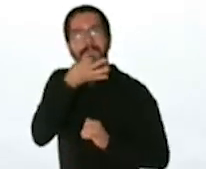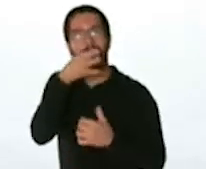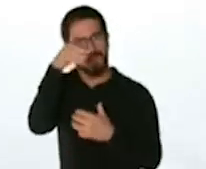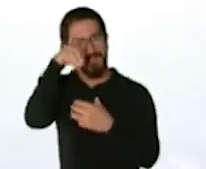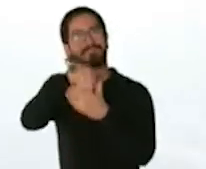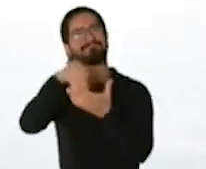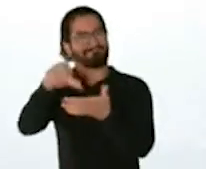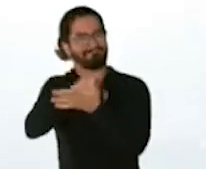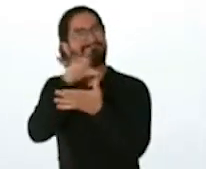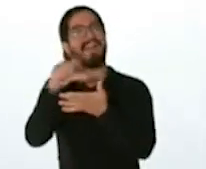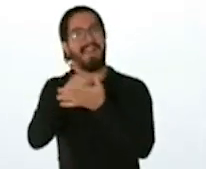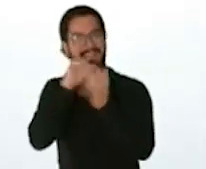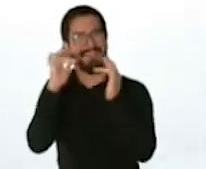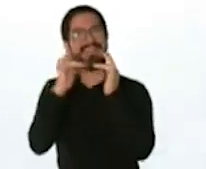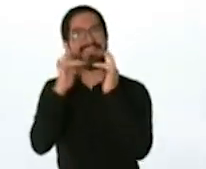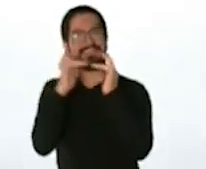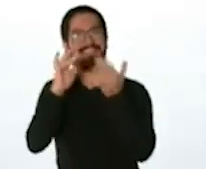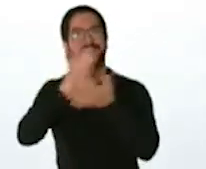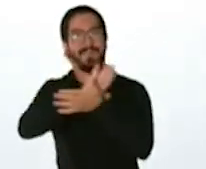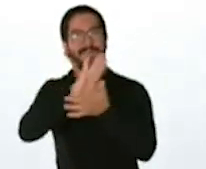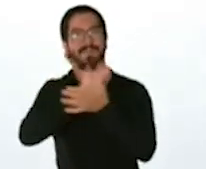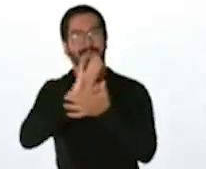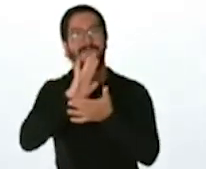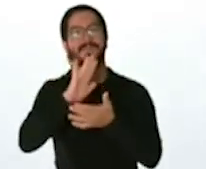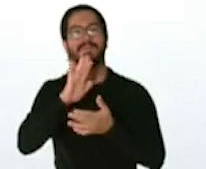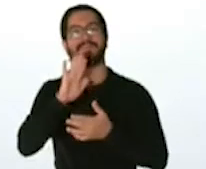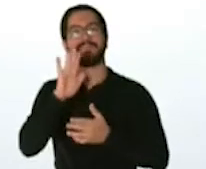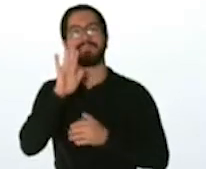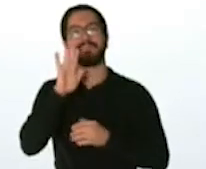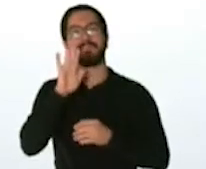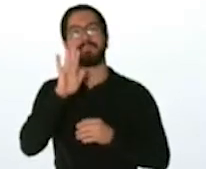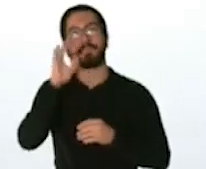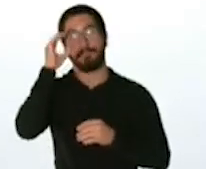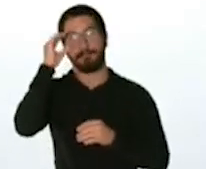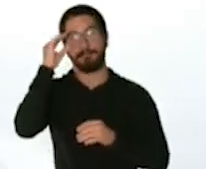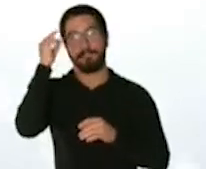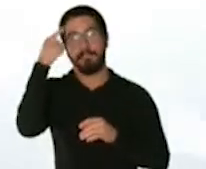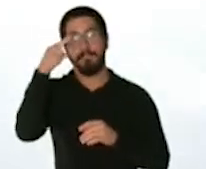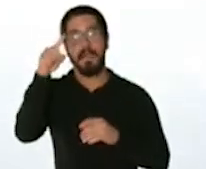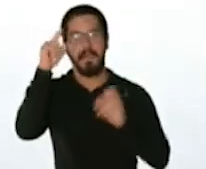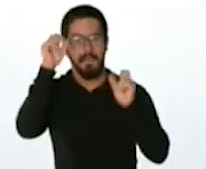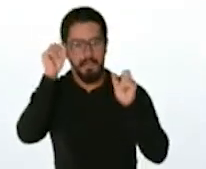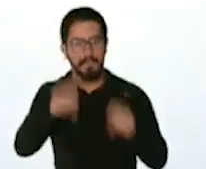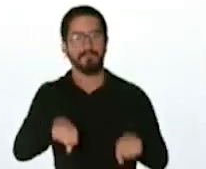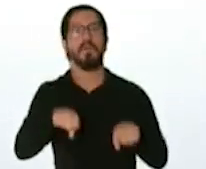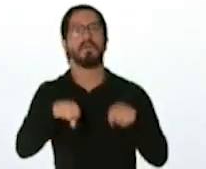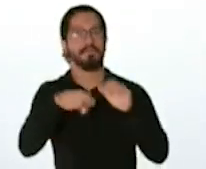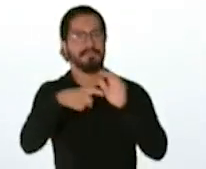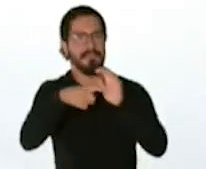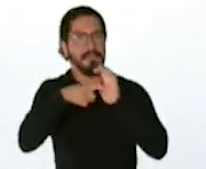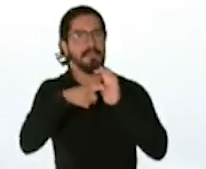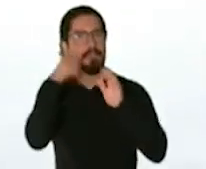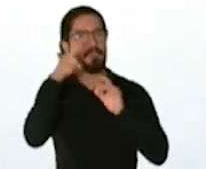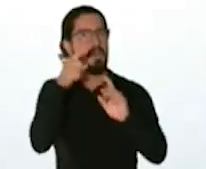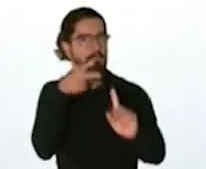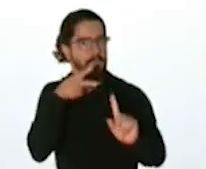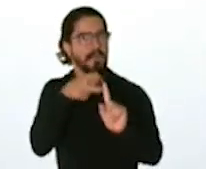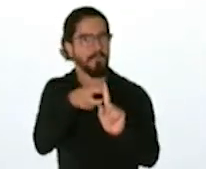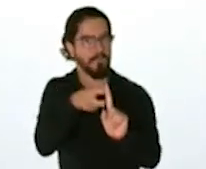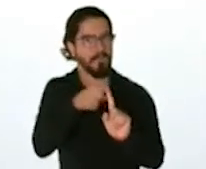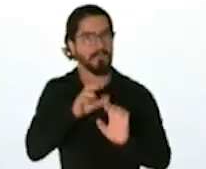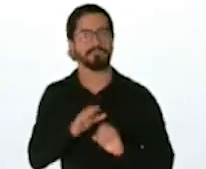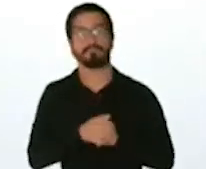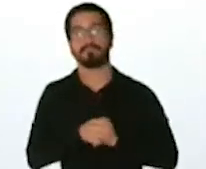colegio y es un curso que se requiere para todo el que quiera poder administrar la vacuna claro y no